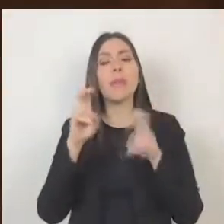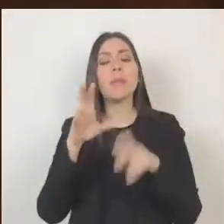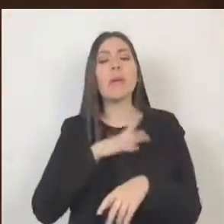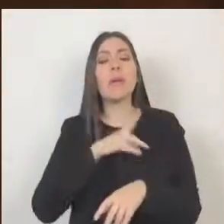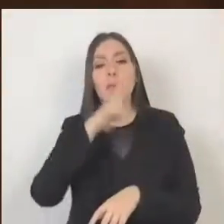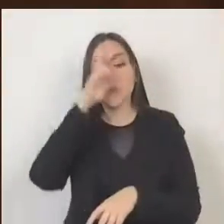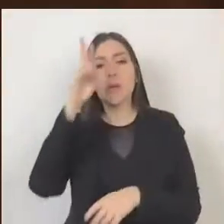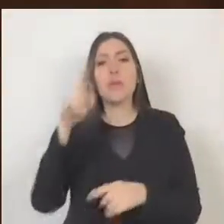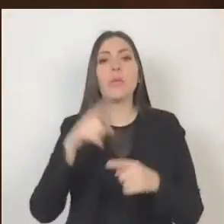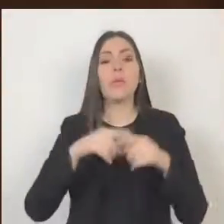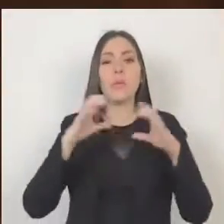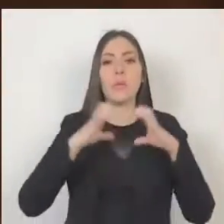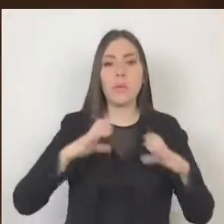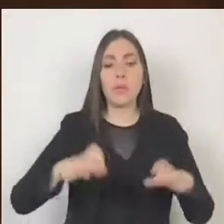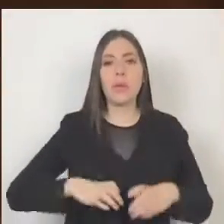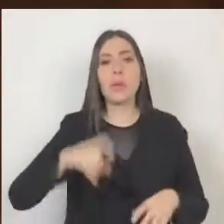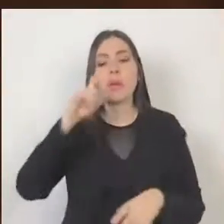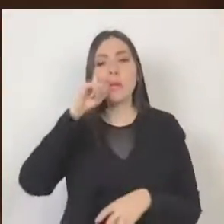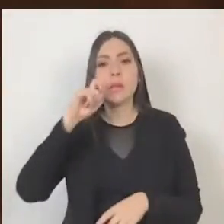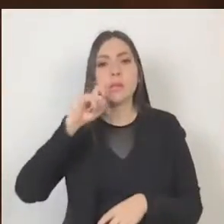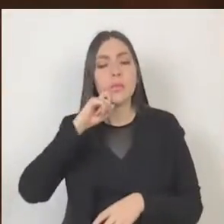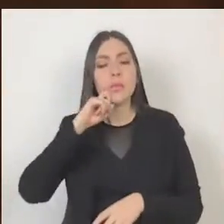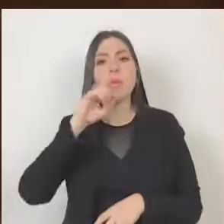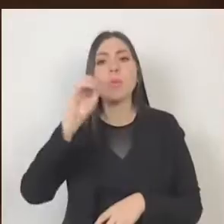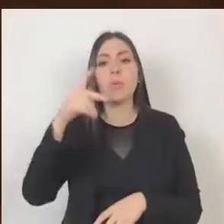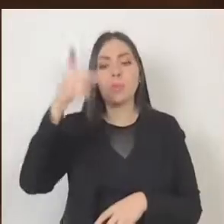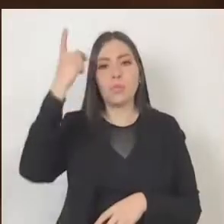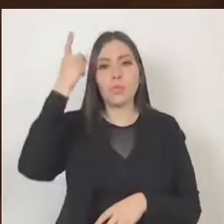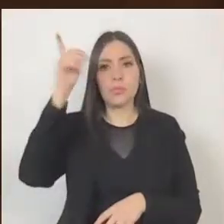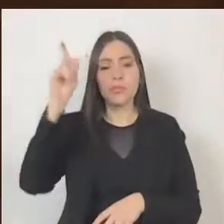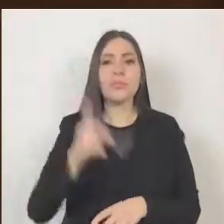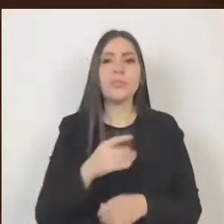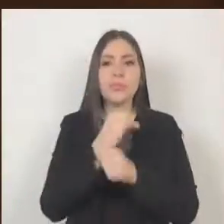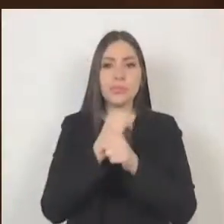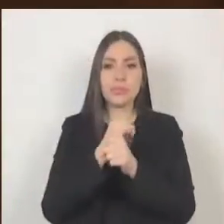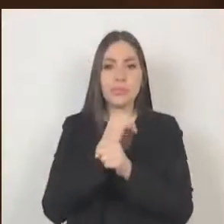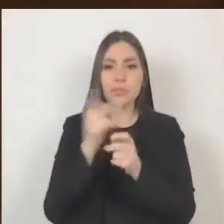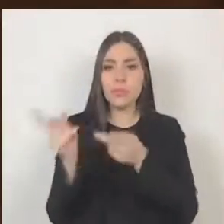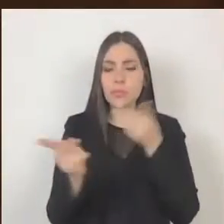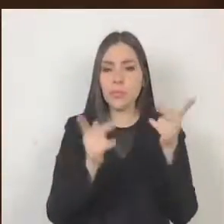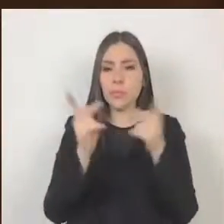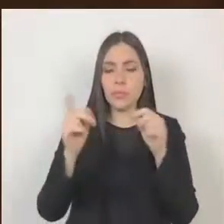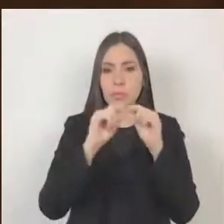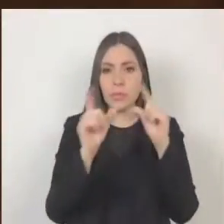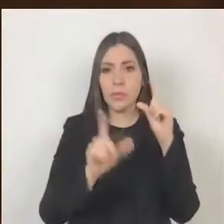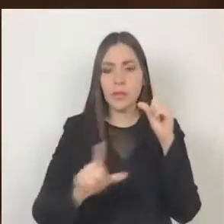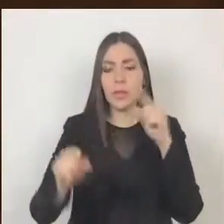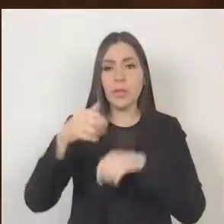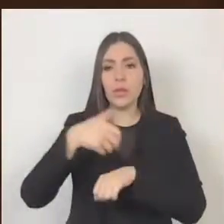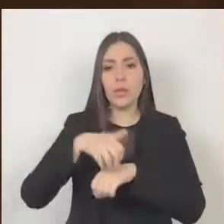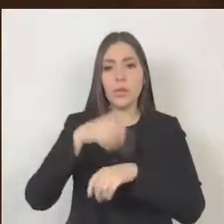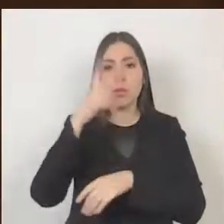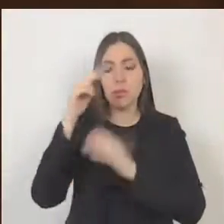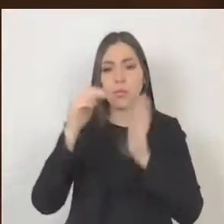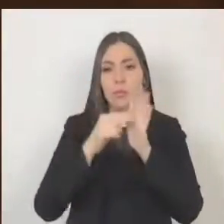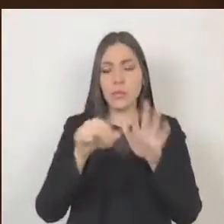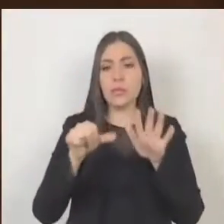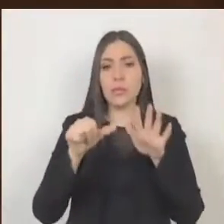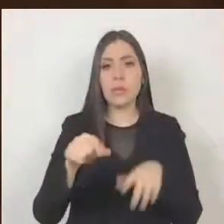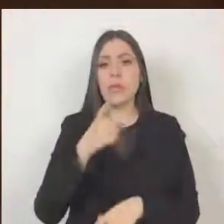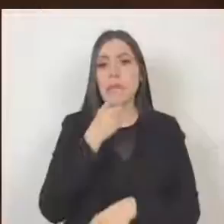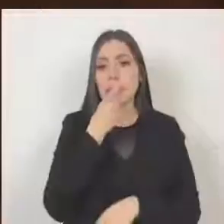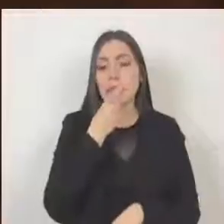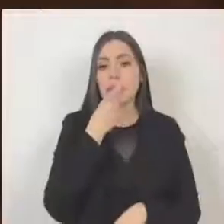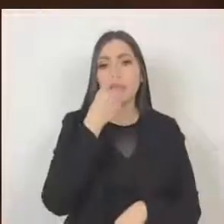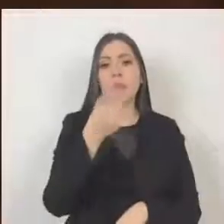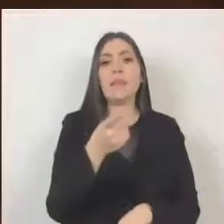emocional o patrimonial. La encuesta nacional en DIREC 2016 señala que las formas de